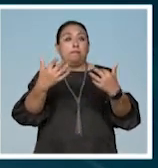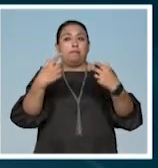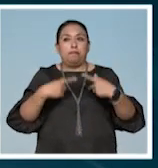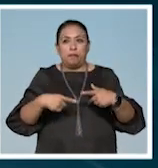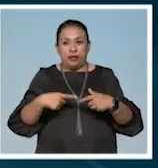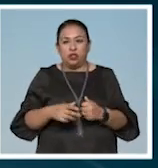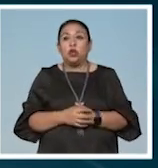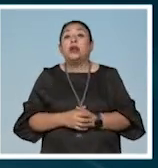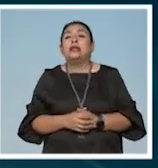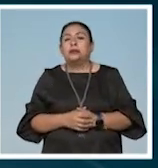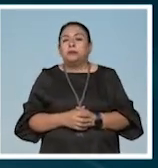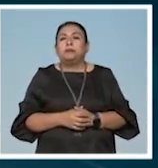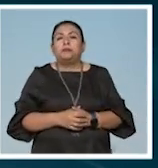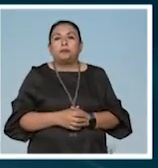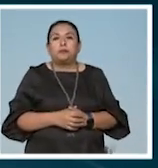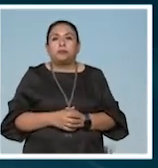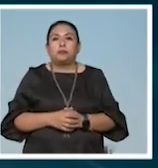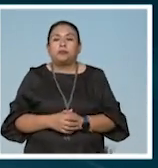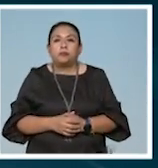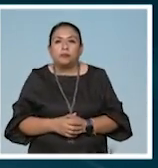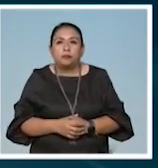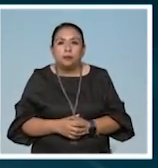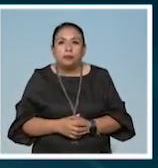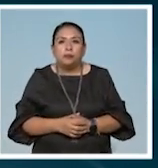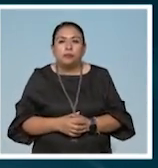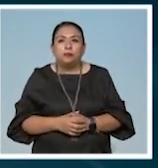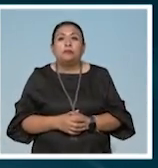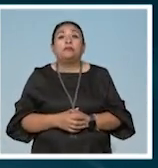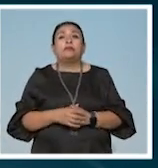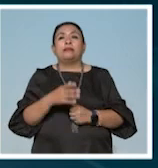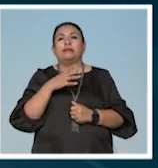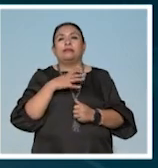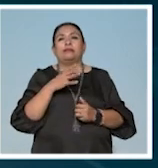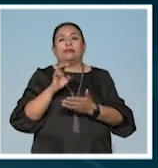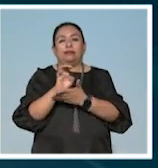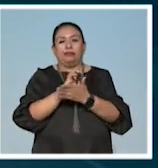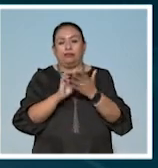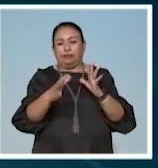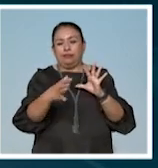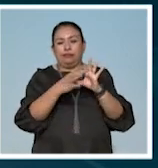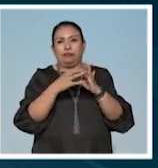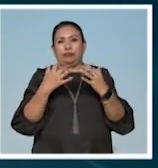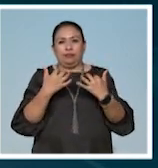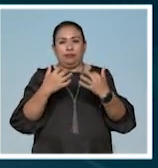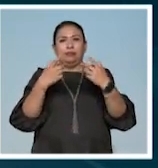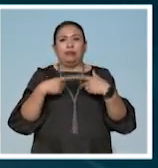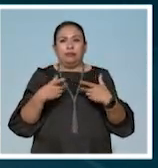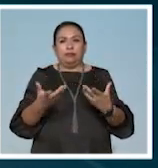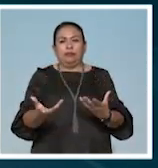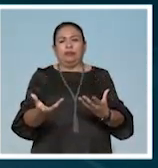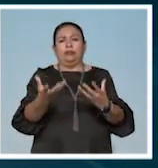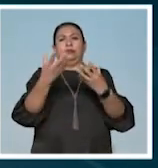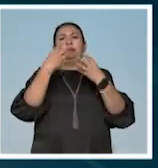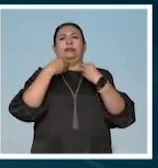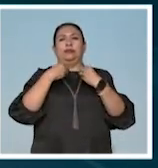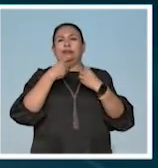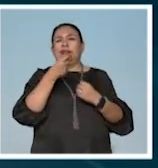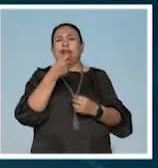Está muy cercana la escena al público, de que lo pueden recibir casi,